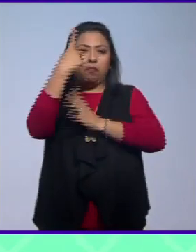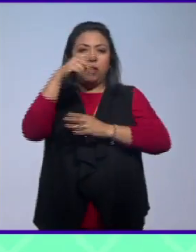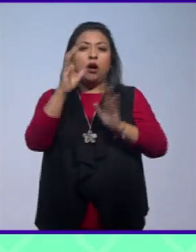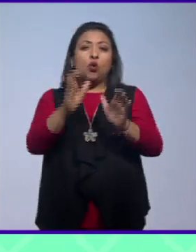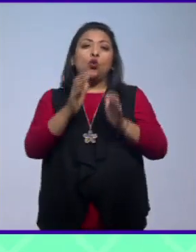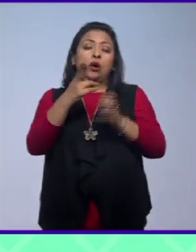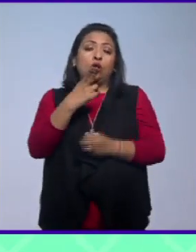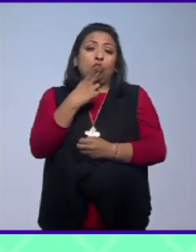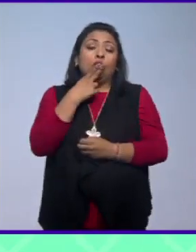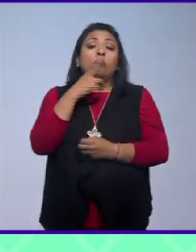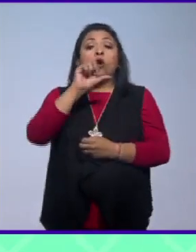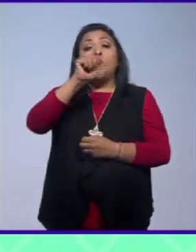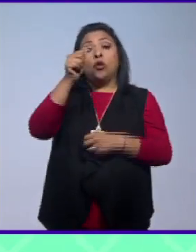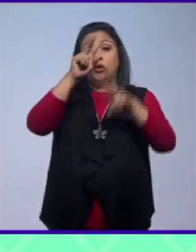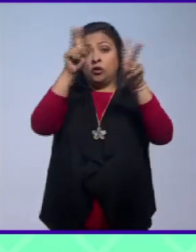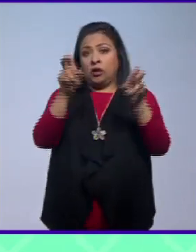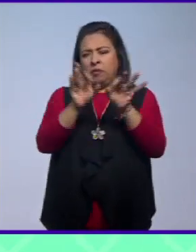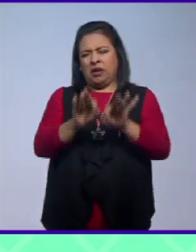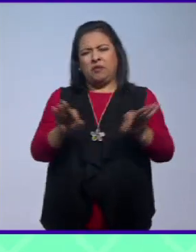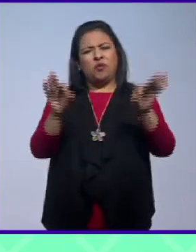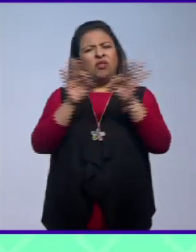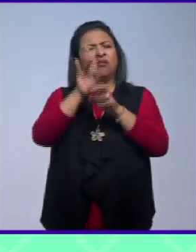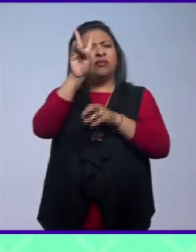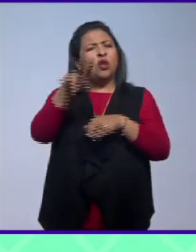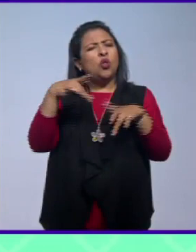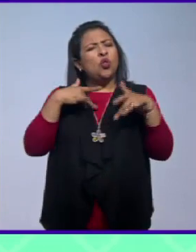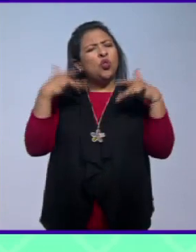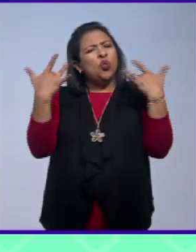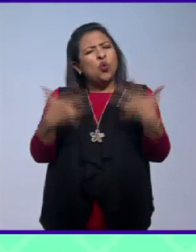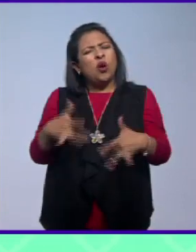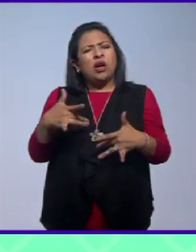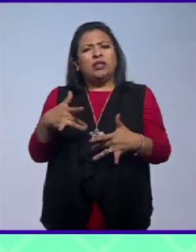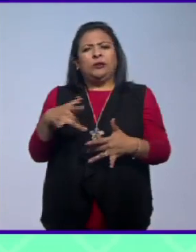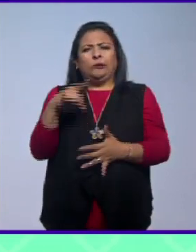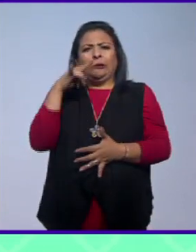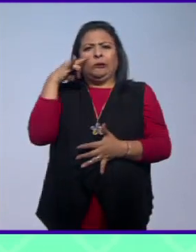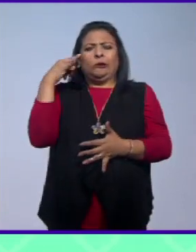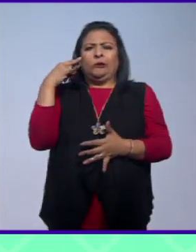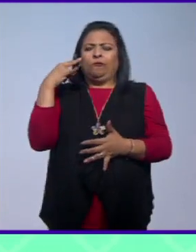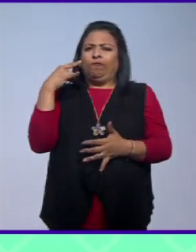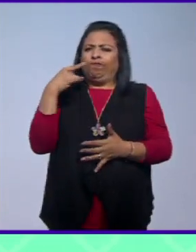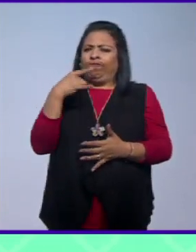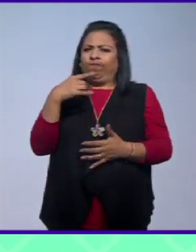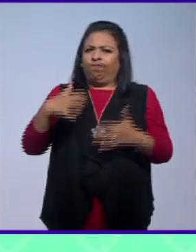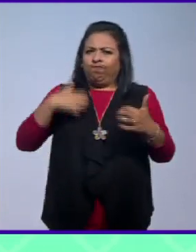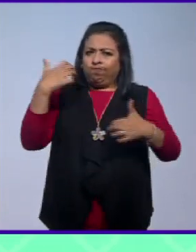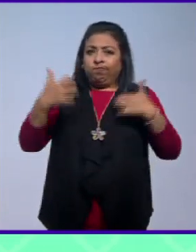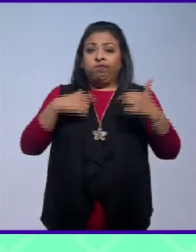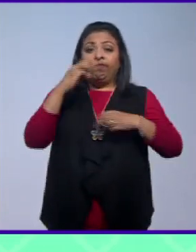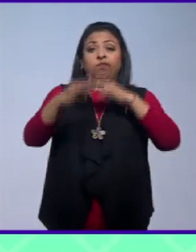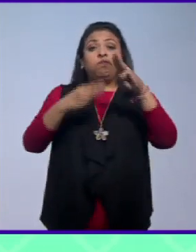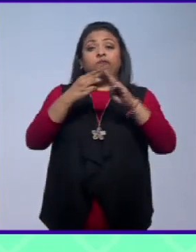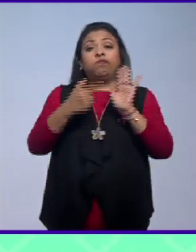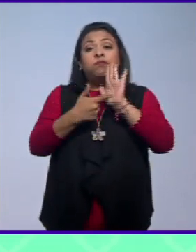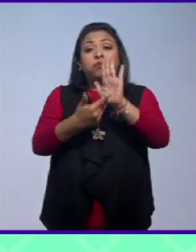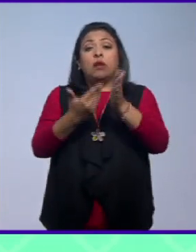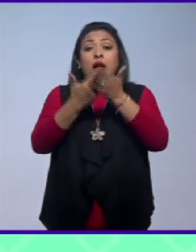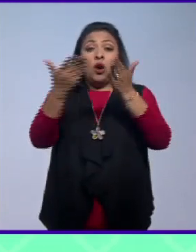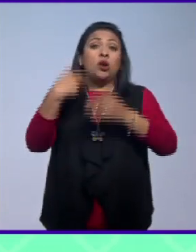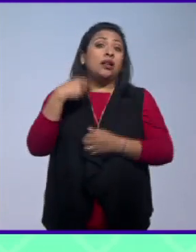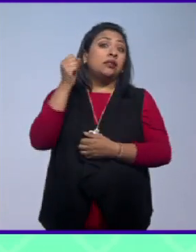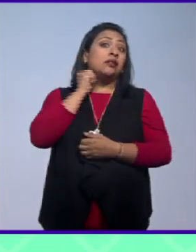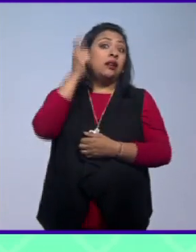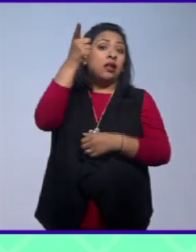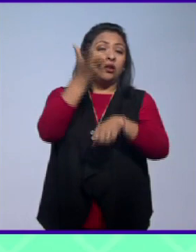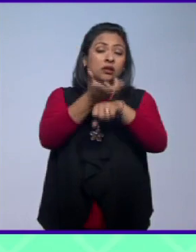Y otro tema también de enorme actualidad y dolorosísimo, indignante por donde se le vea. Ha dado la vuelta al mundo, ahorita en el Senado de